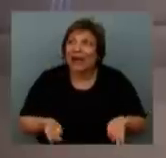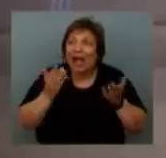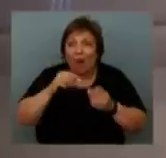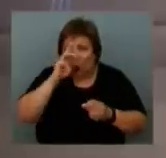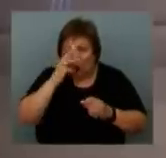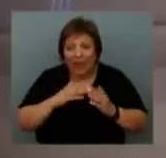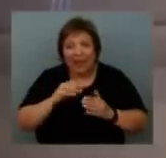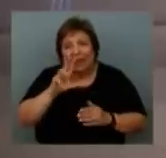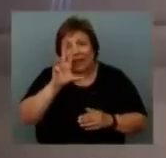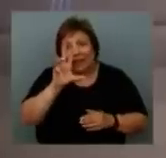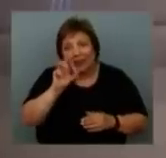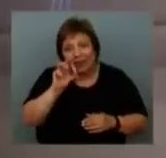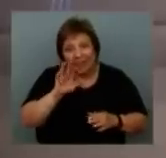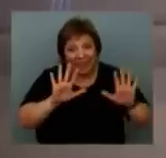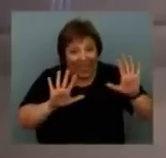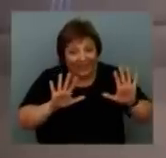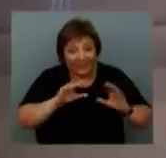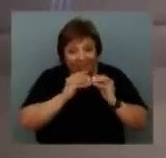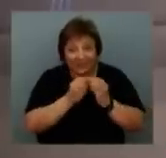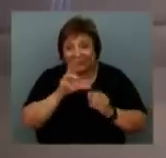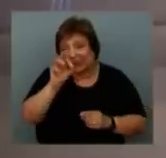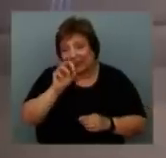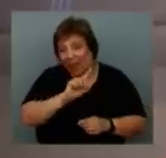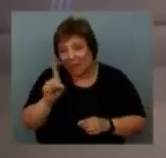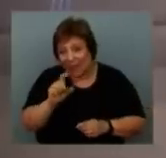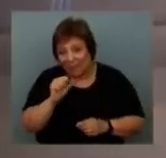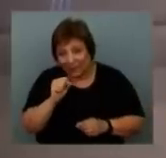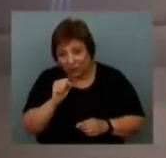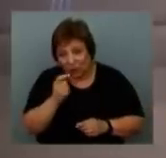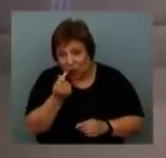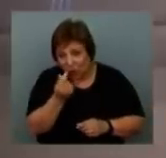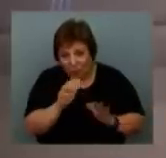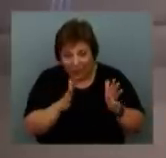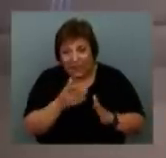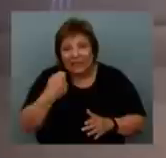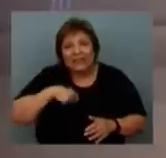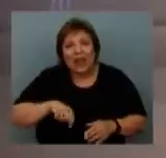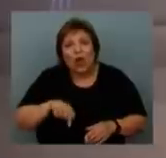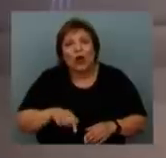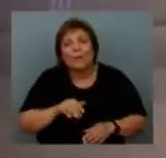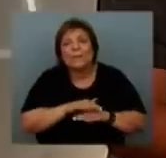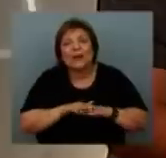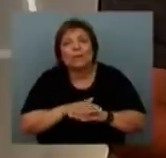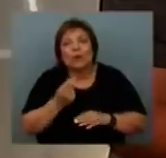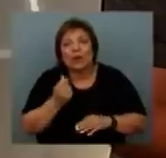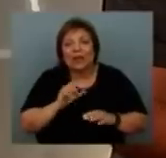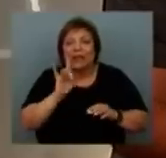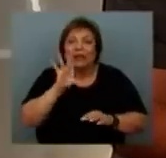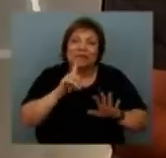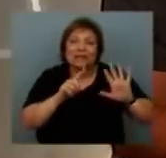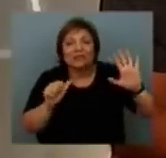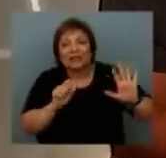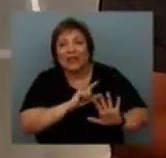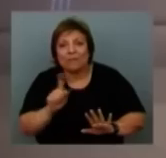30 BPC son, 10 BPC son 30 mil pesos más o menos. ¿Cuánto es el salario mínimo en la función pública? Y hoy está en el tono de los 15,